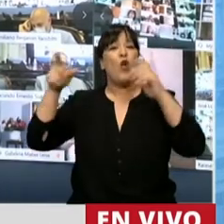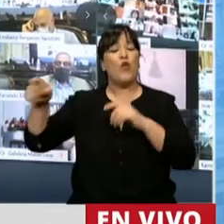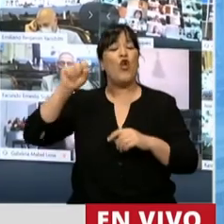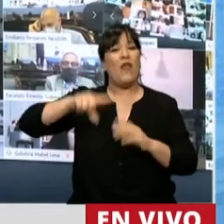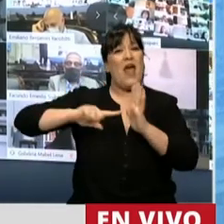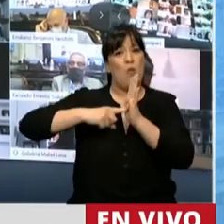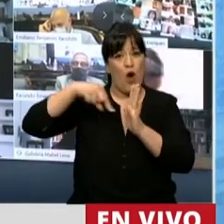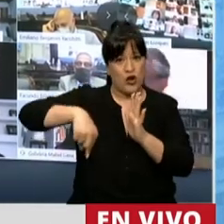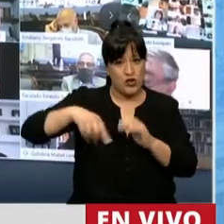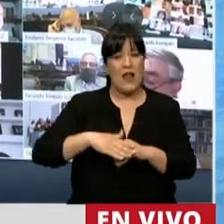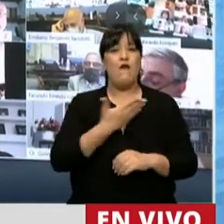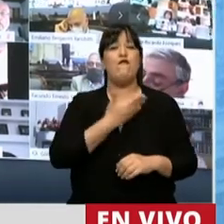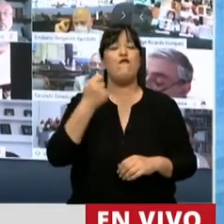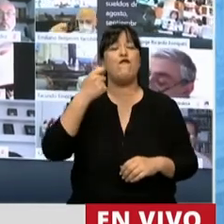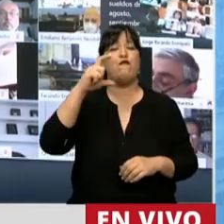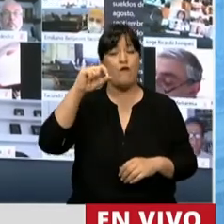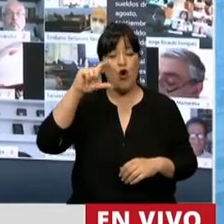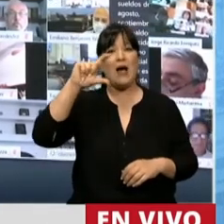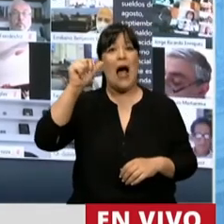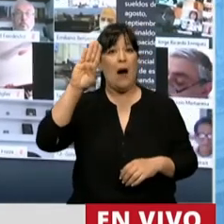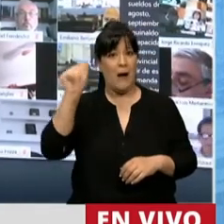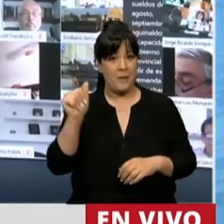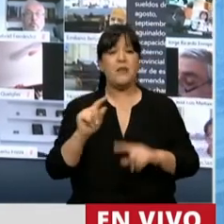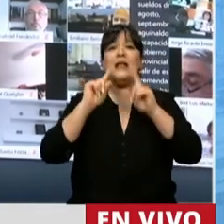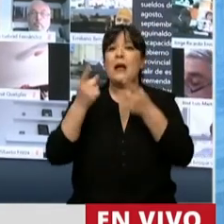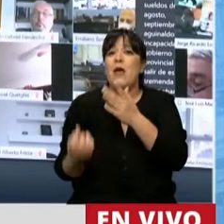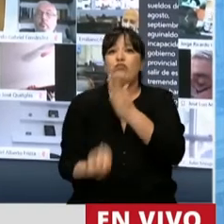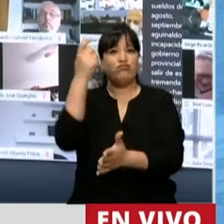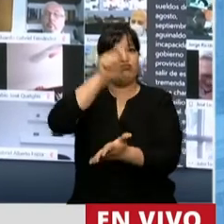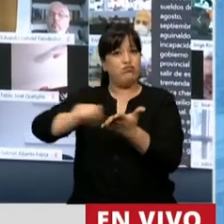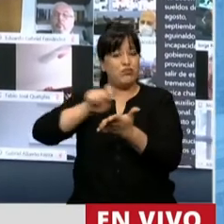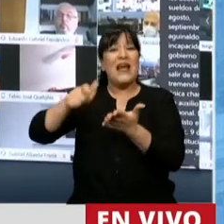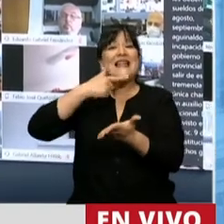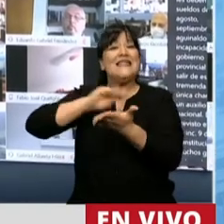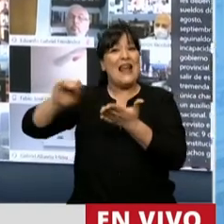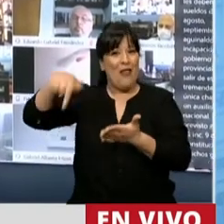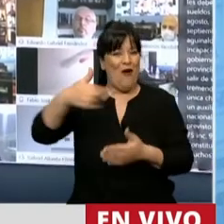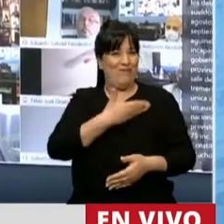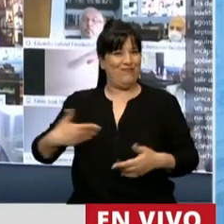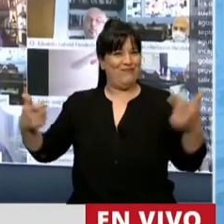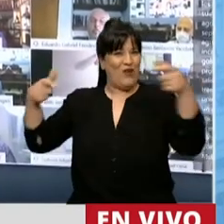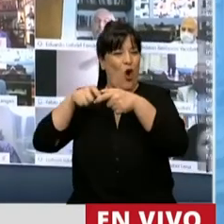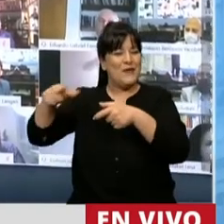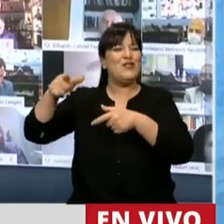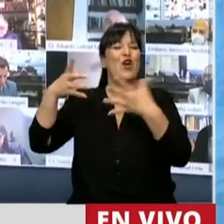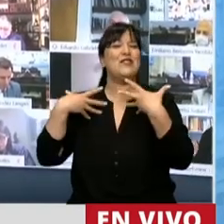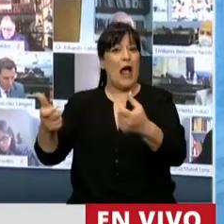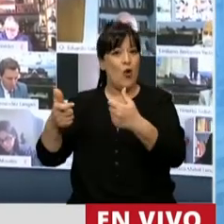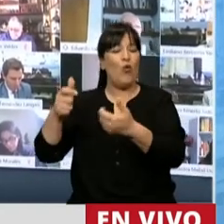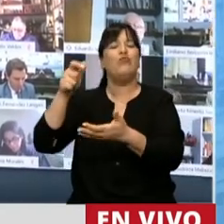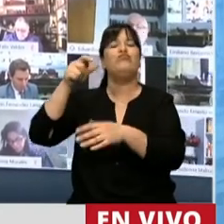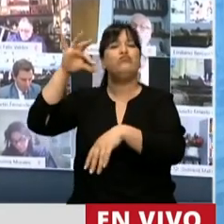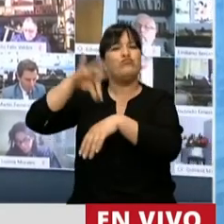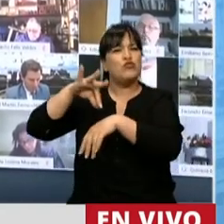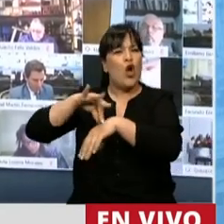de la Ciudad Autónoma de Buenos Aires, AFOCABA, al autor del proyecto en el Senado, el actual presidente de la Comisión de Salud del Senado, el doctor